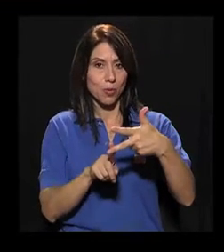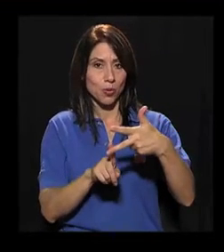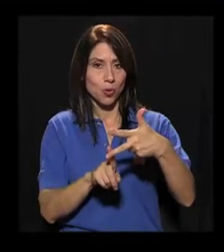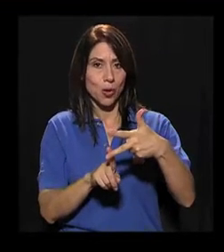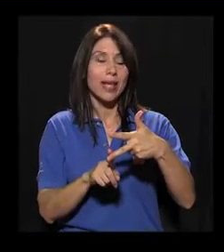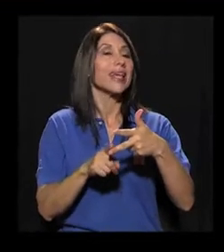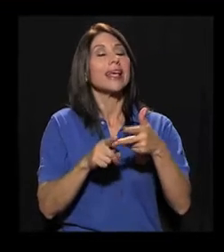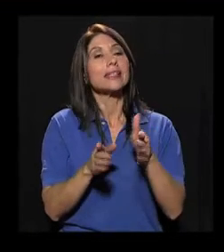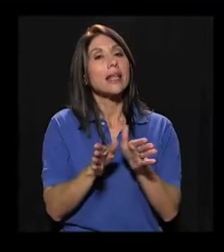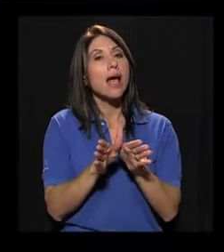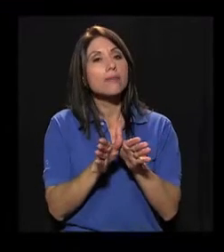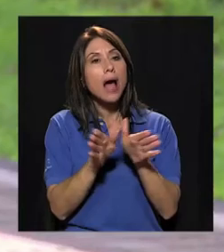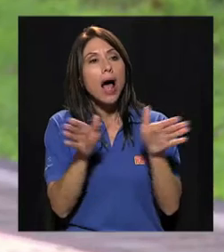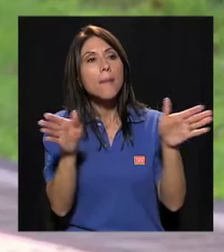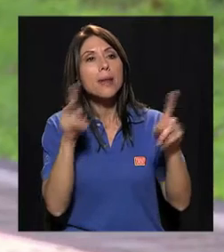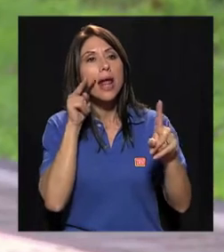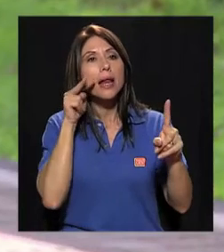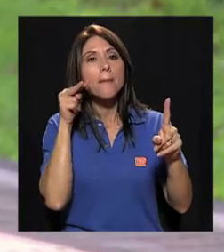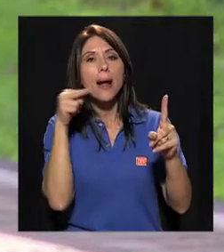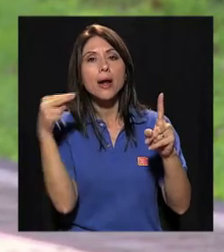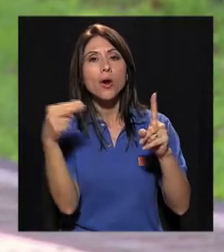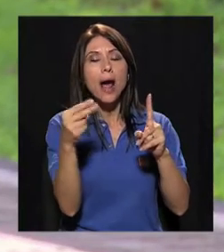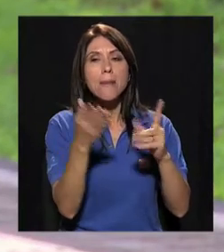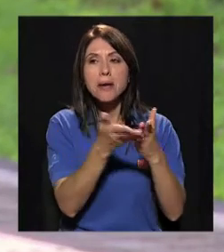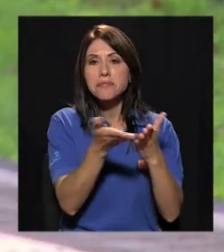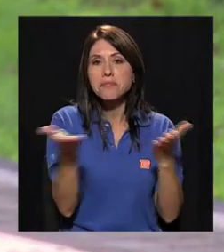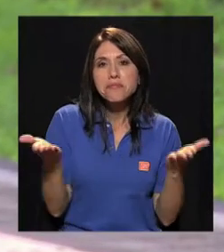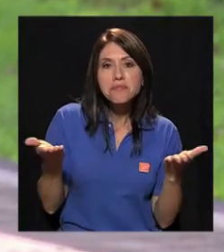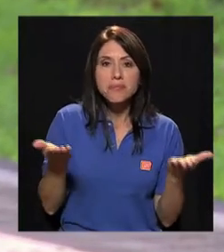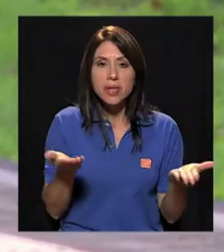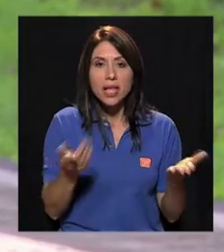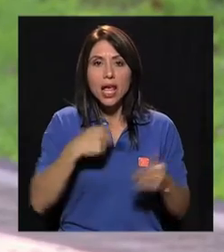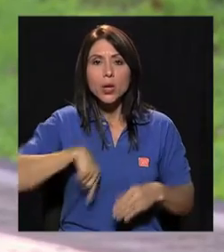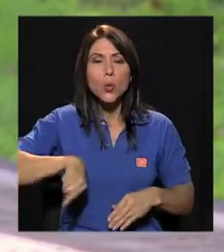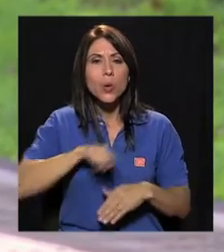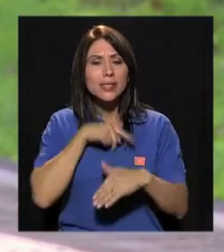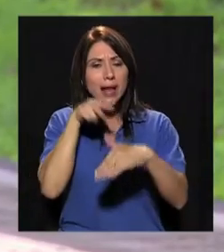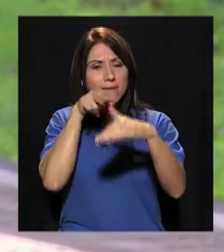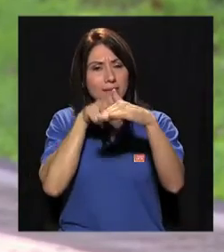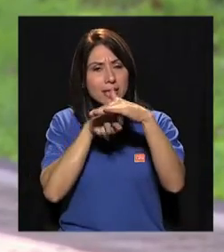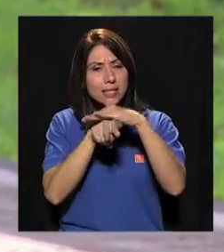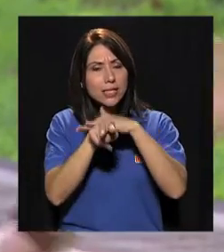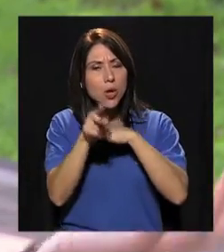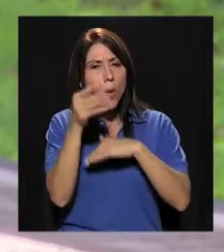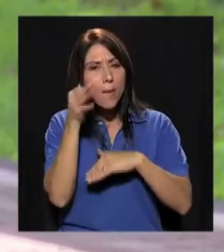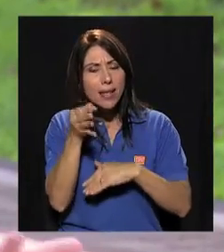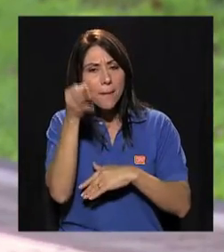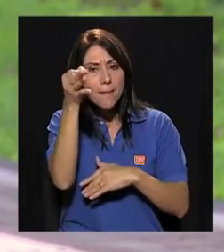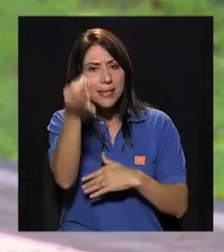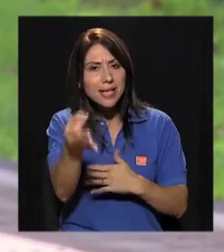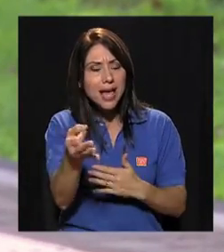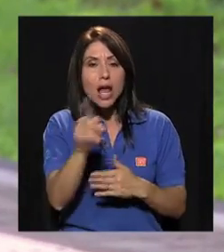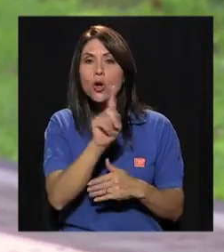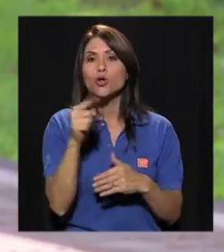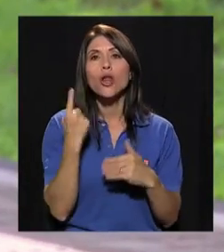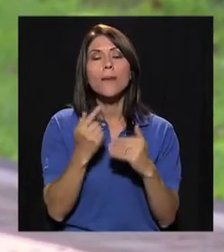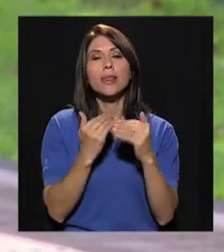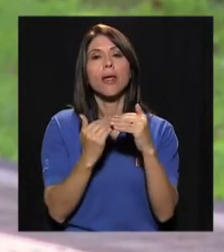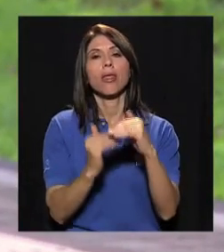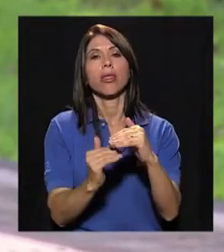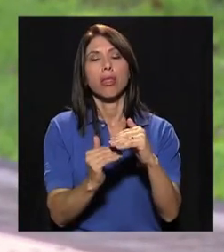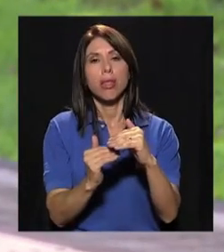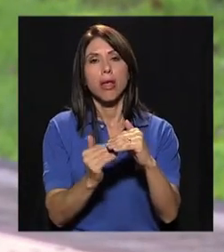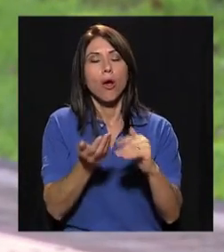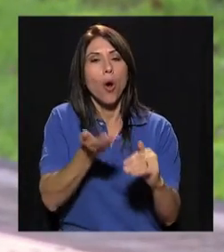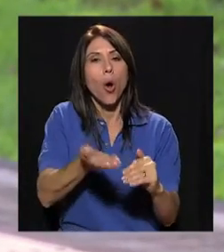lleva al tercer punto, que sería ampliar el panorama, hacer que de una u otra manera nuestra visión vaya un poco más allá. Que no